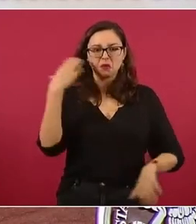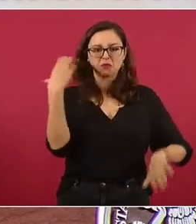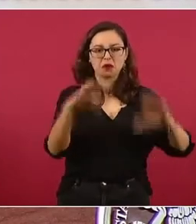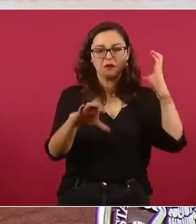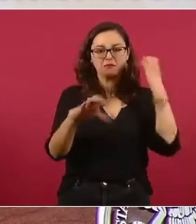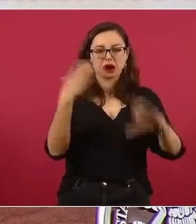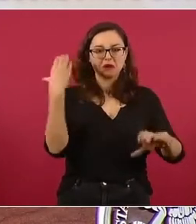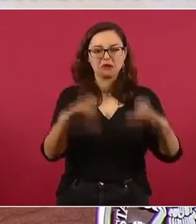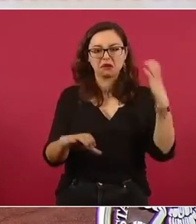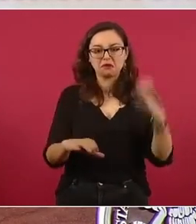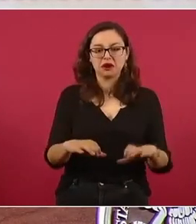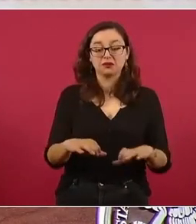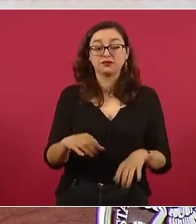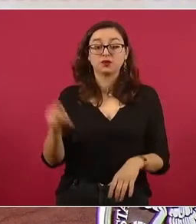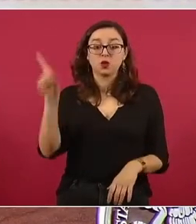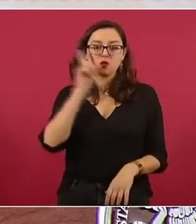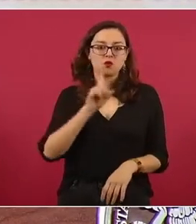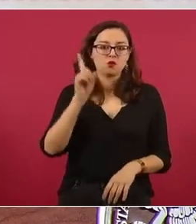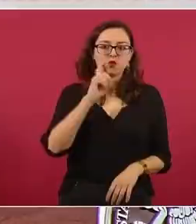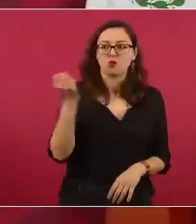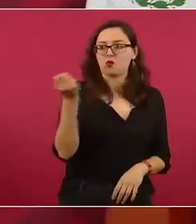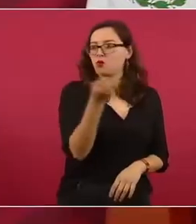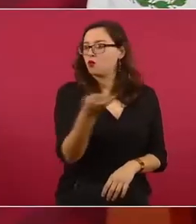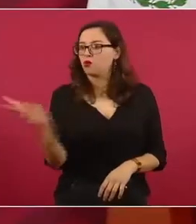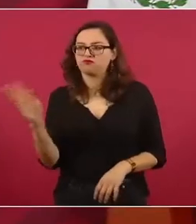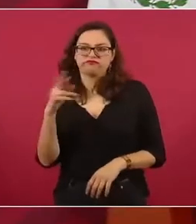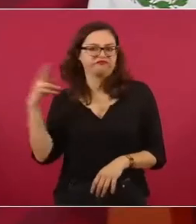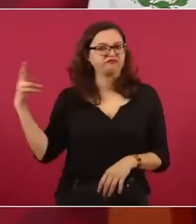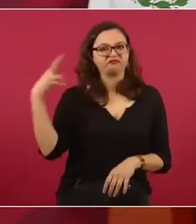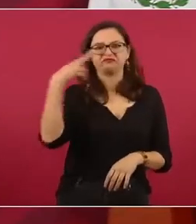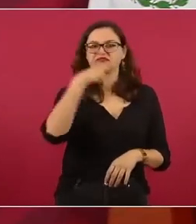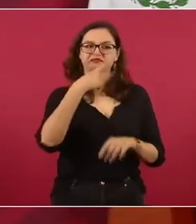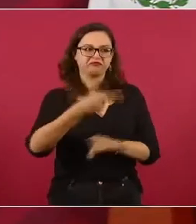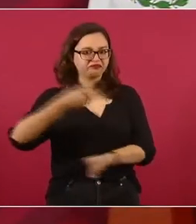Y en el maltrato a animales, ahí están,